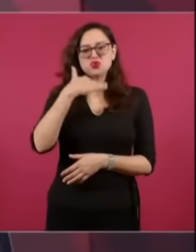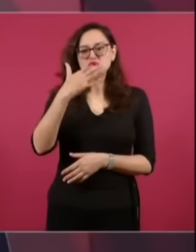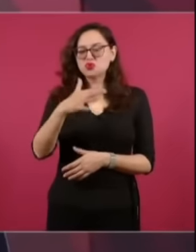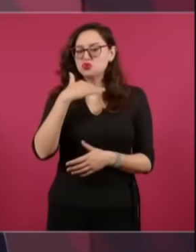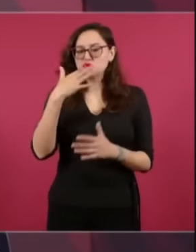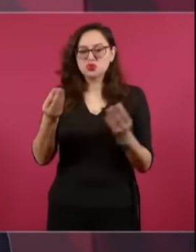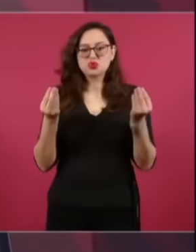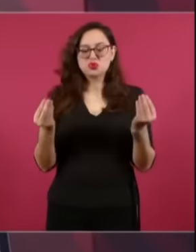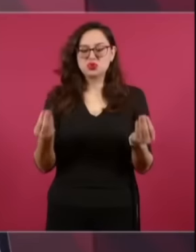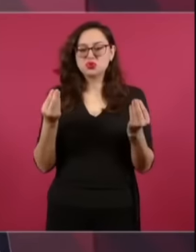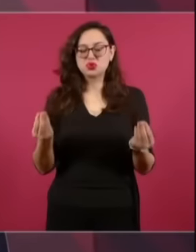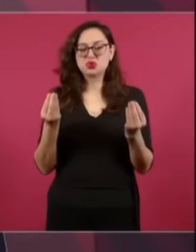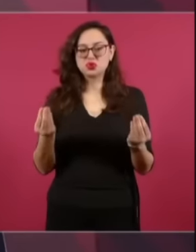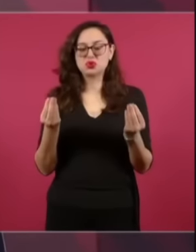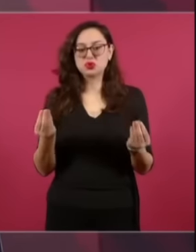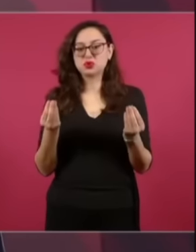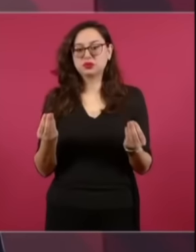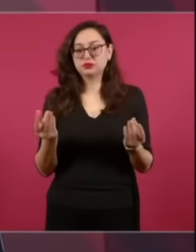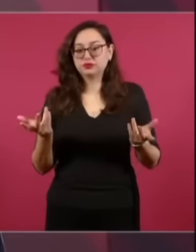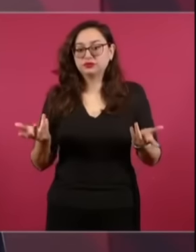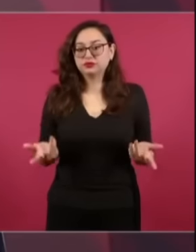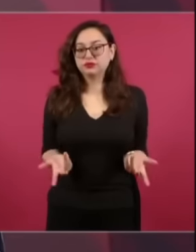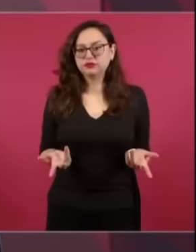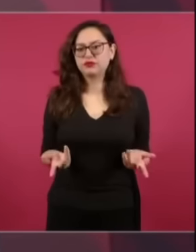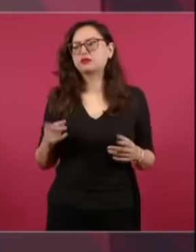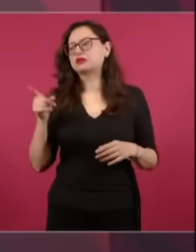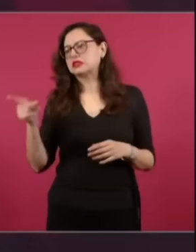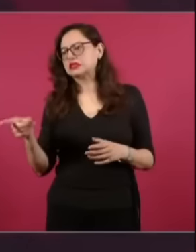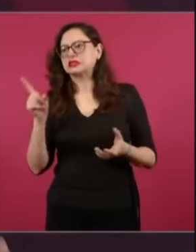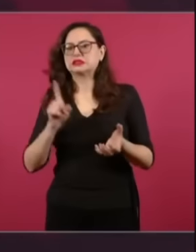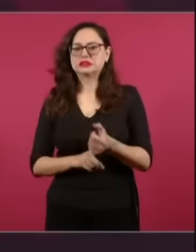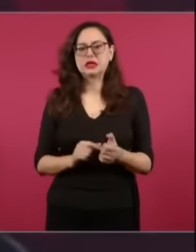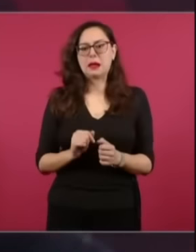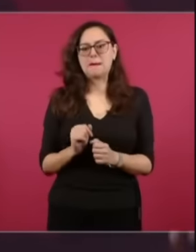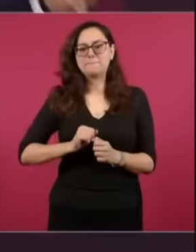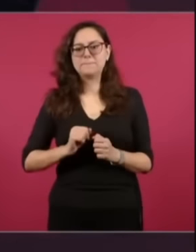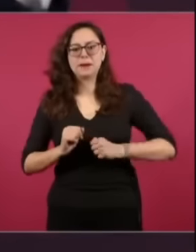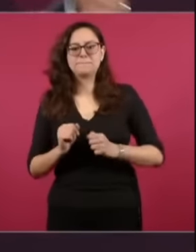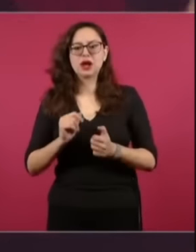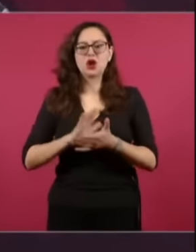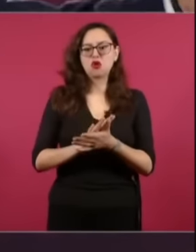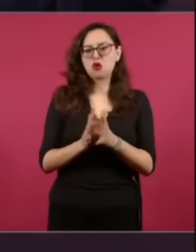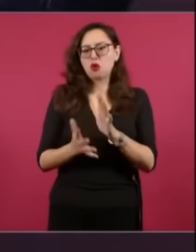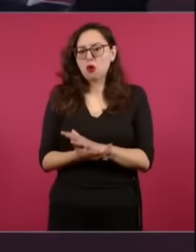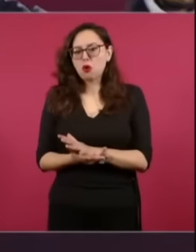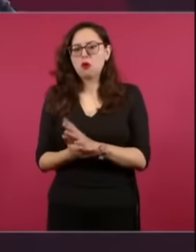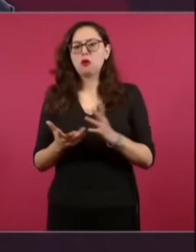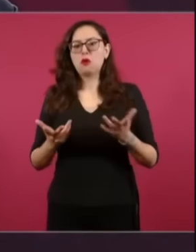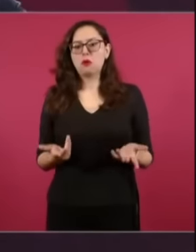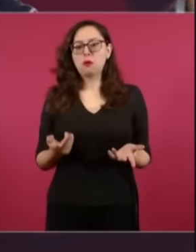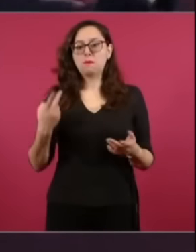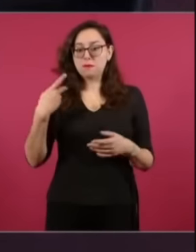Porque no solo era el influyentismo, sino ya los que llegaban al Poder Judicial